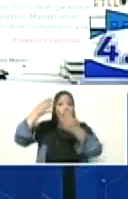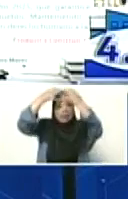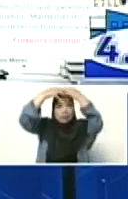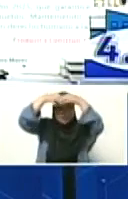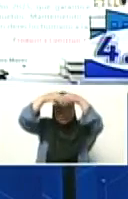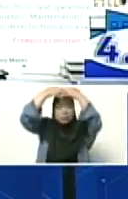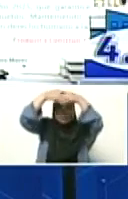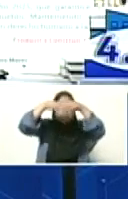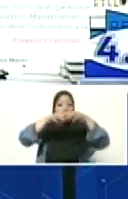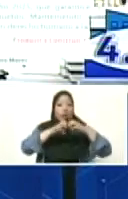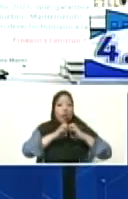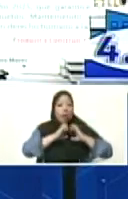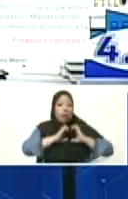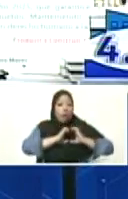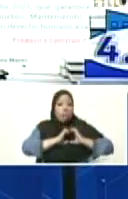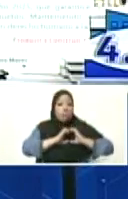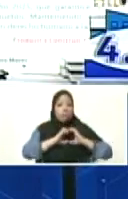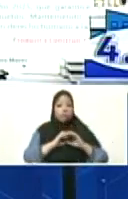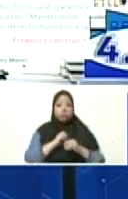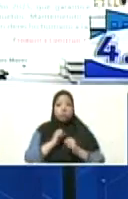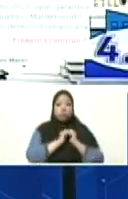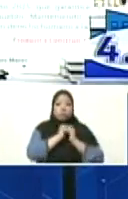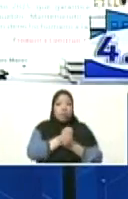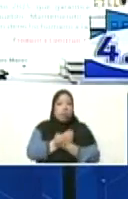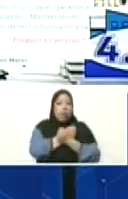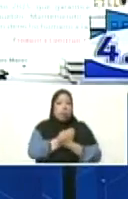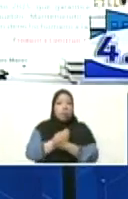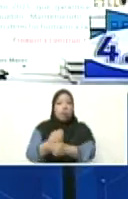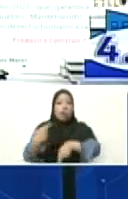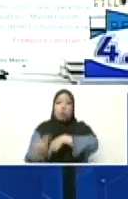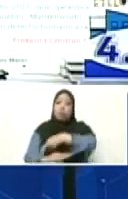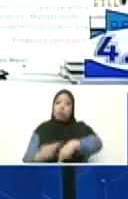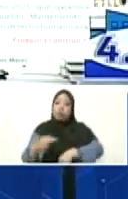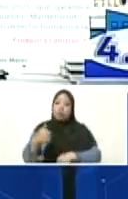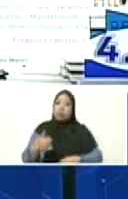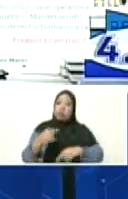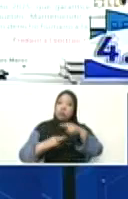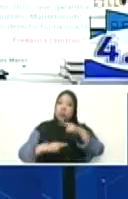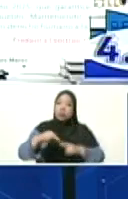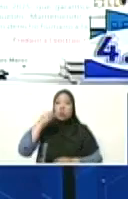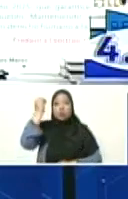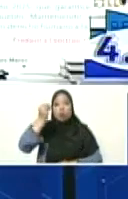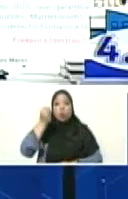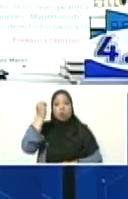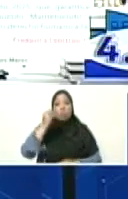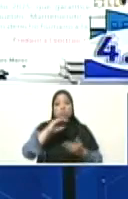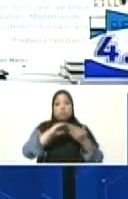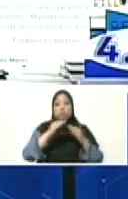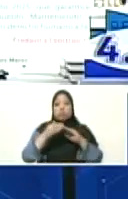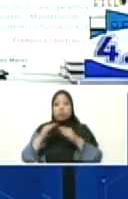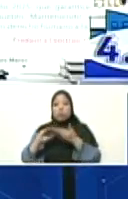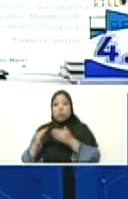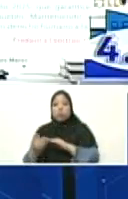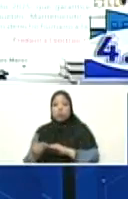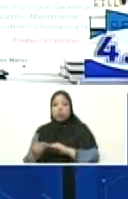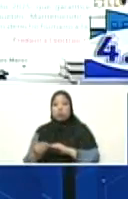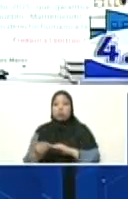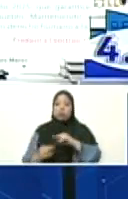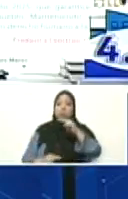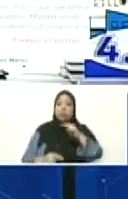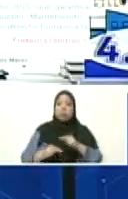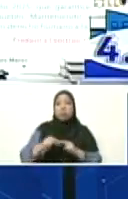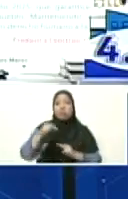amor y la cabilla del alma revolucionaria a construir consejos comunales, a construir